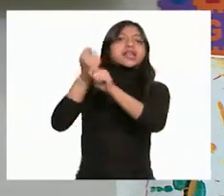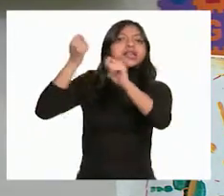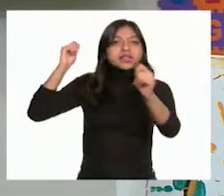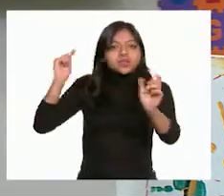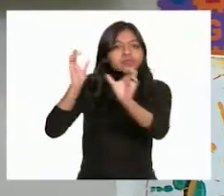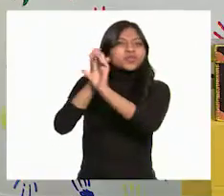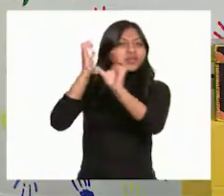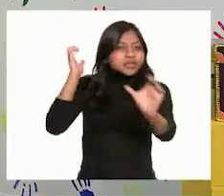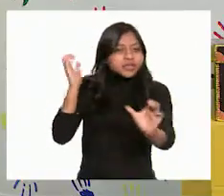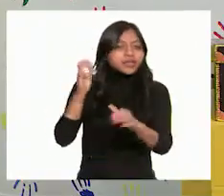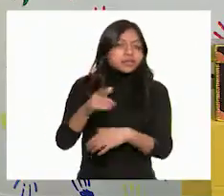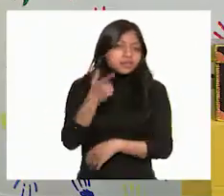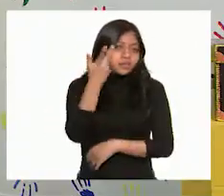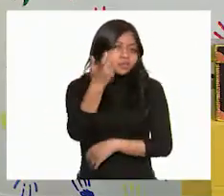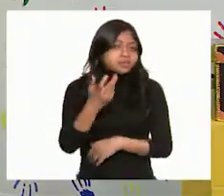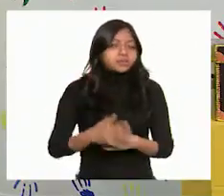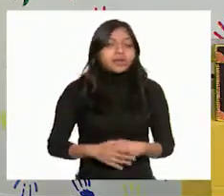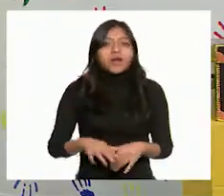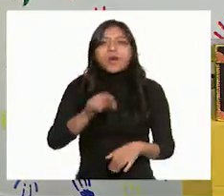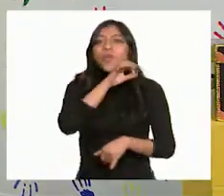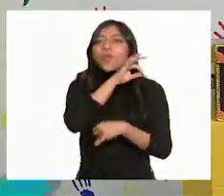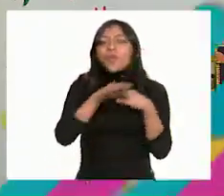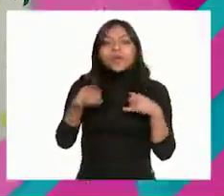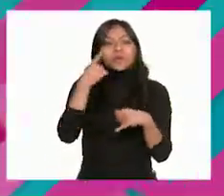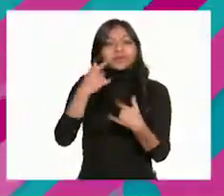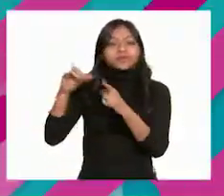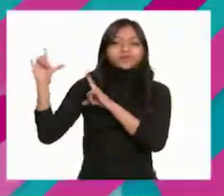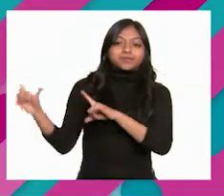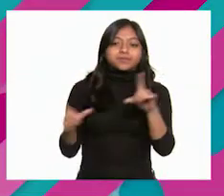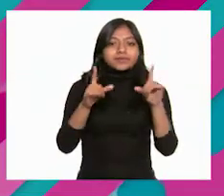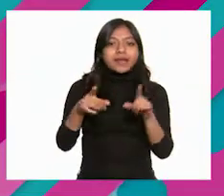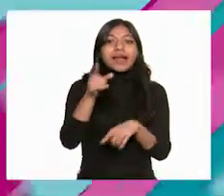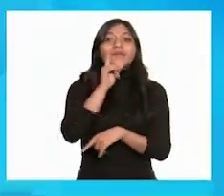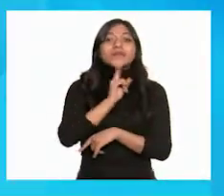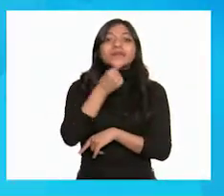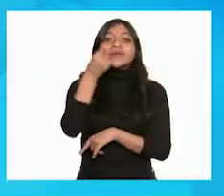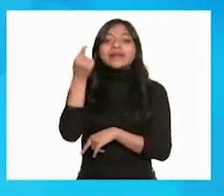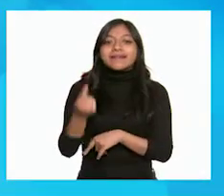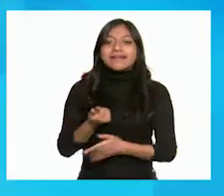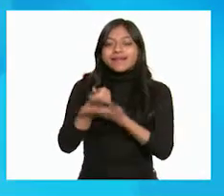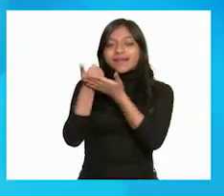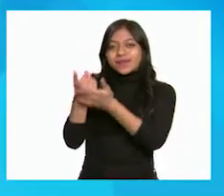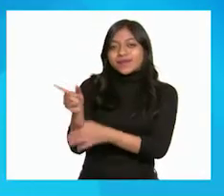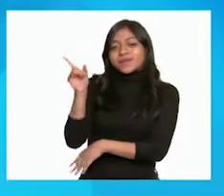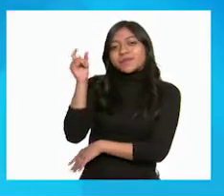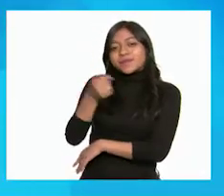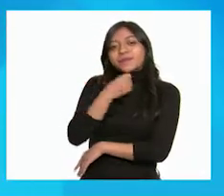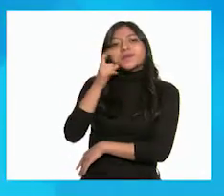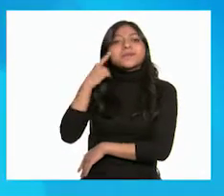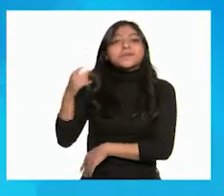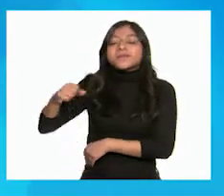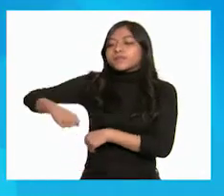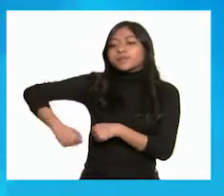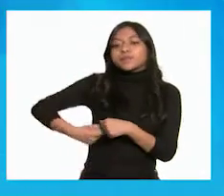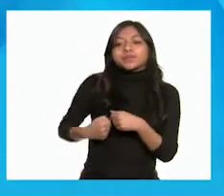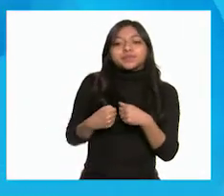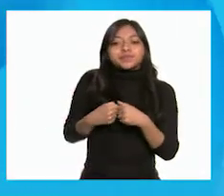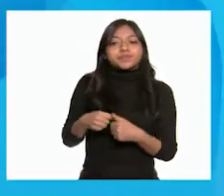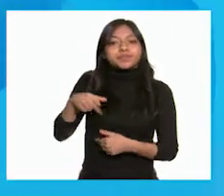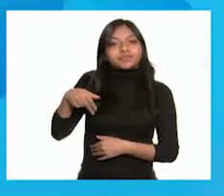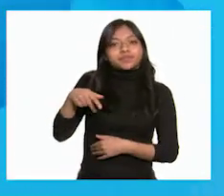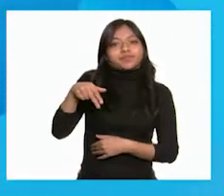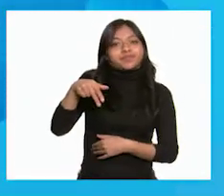Exactamente, Mariana. Vayamos a la última imagen. Una niña ayuda a una persona mayor a cruzar la calle. ¡Sí!